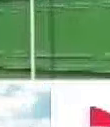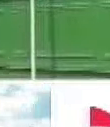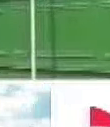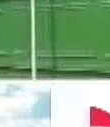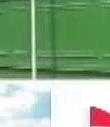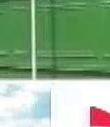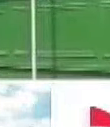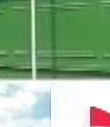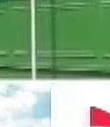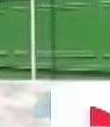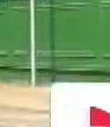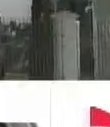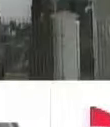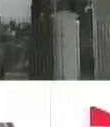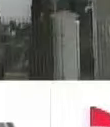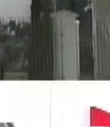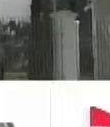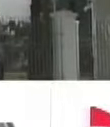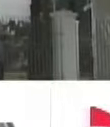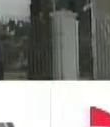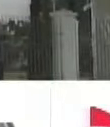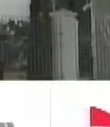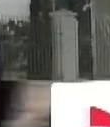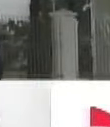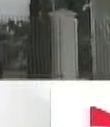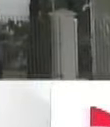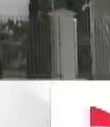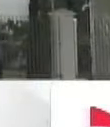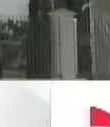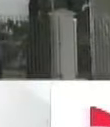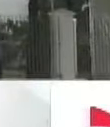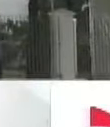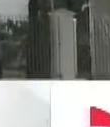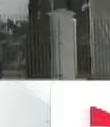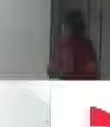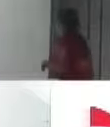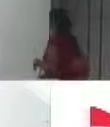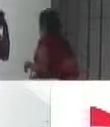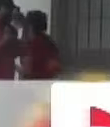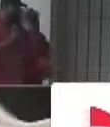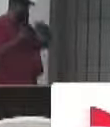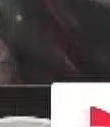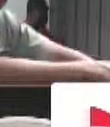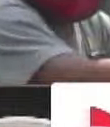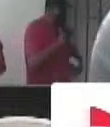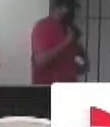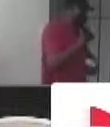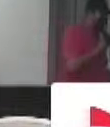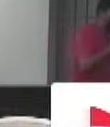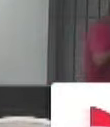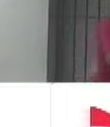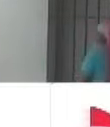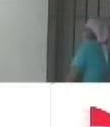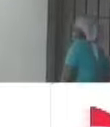Representantes del Colegio Médico piden entablar un diálogo con las autoridades ante la crisis que aseguran atraviesa el gremio.